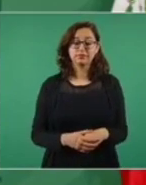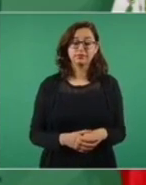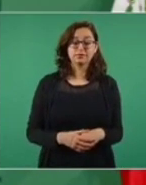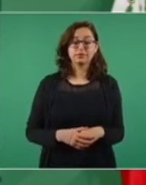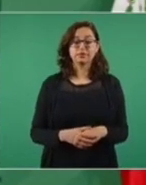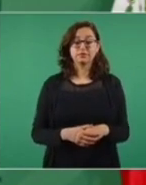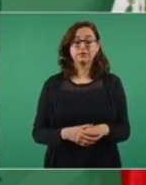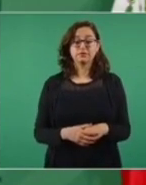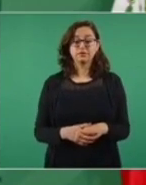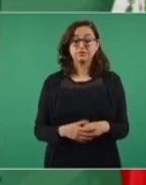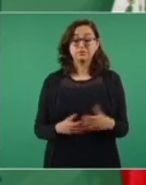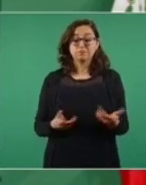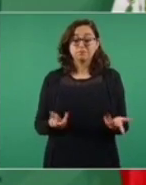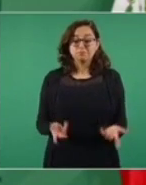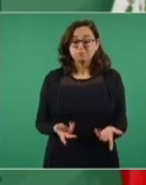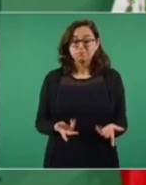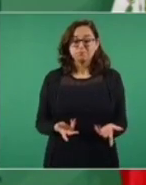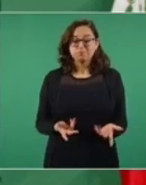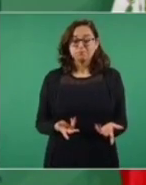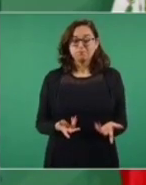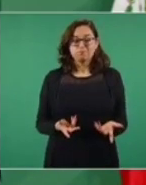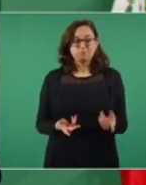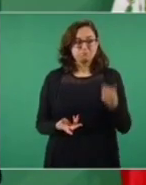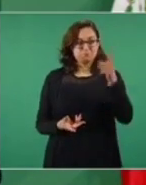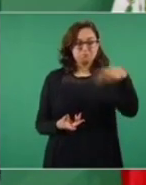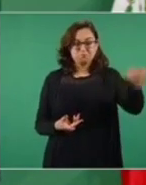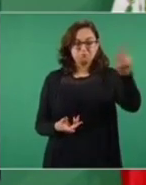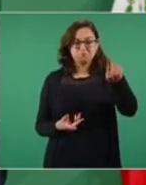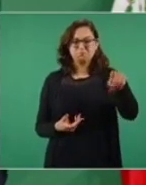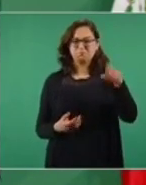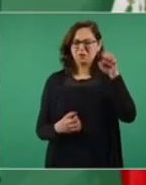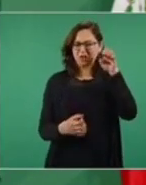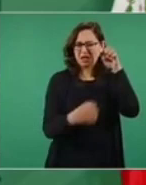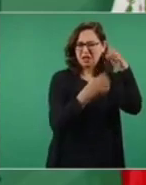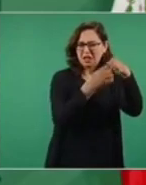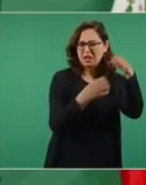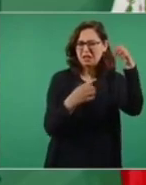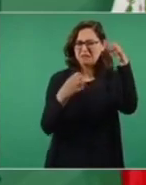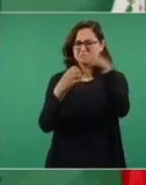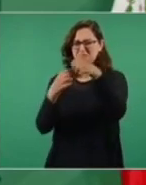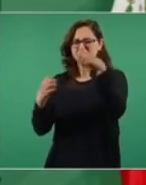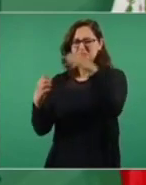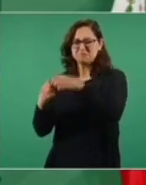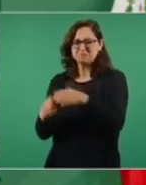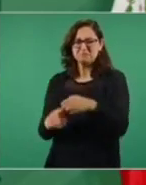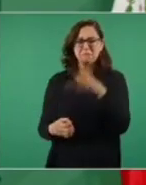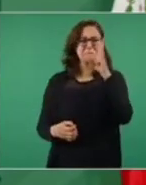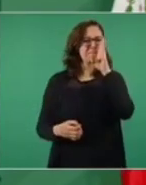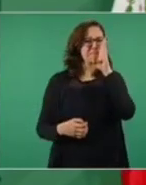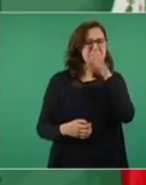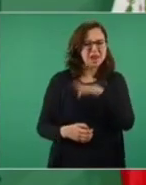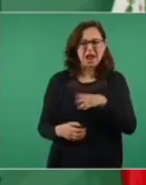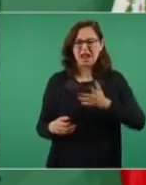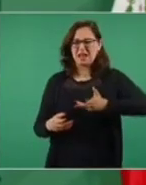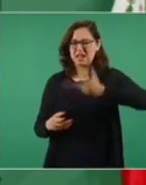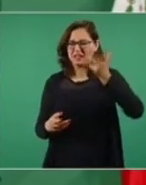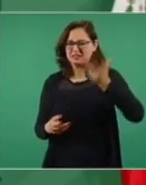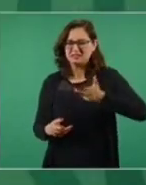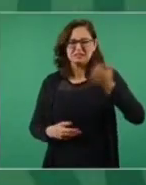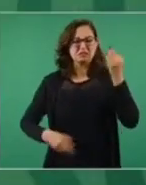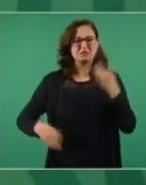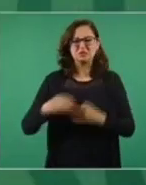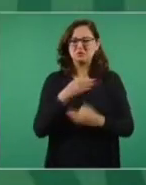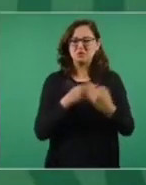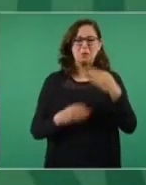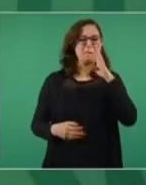Yo recuerdo que cuando estábamos en la oposición, siempre nos metí a este señor Quadri, de